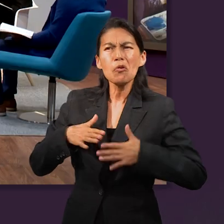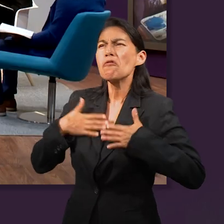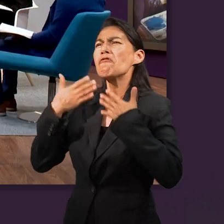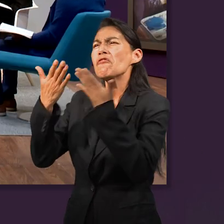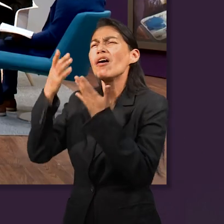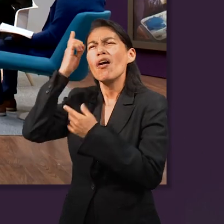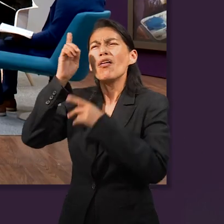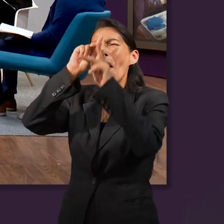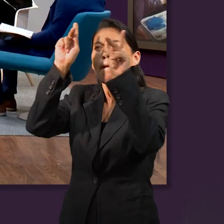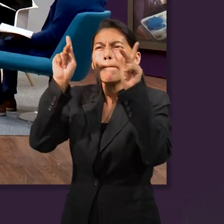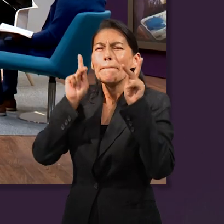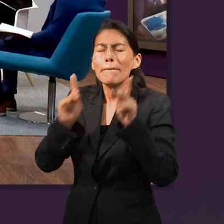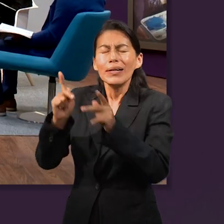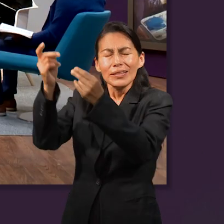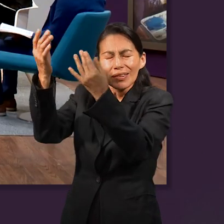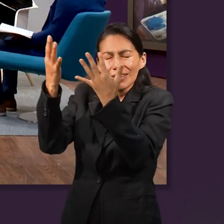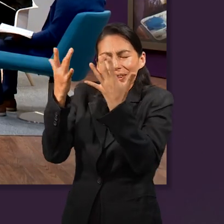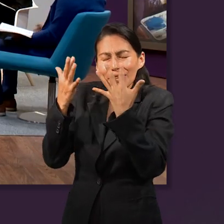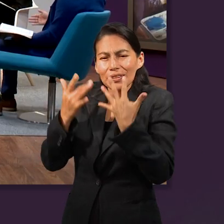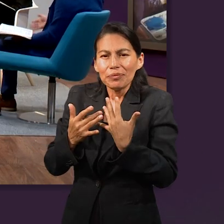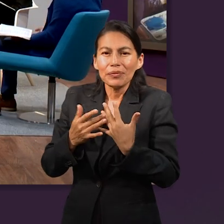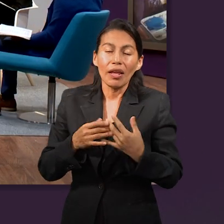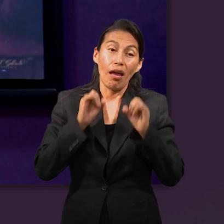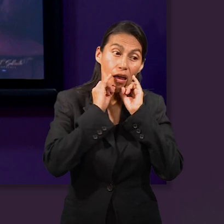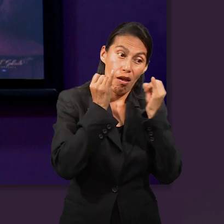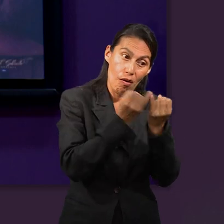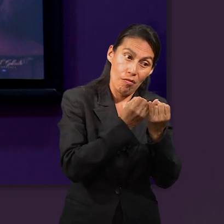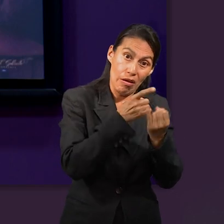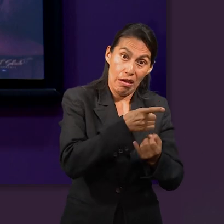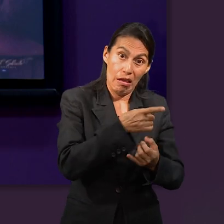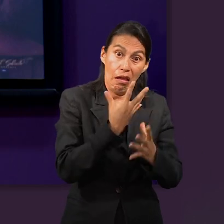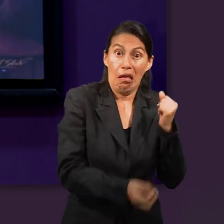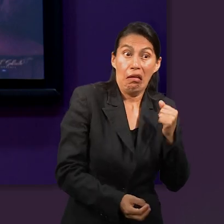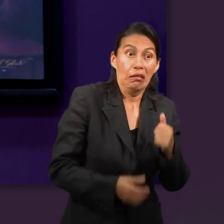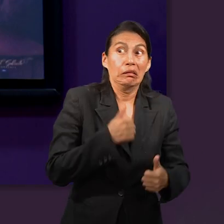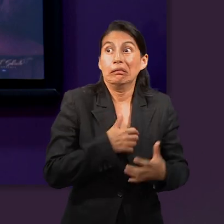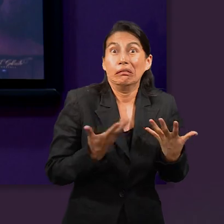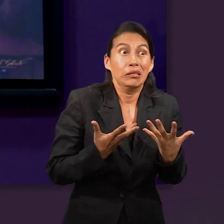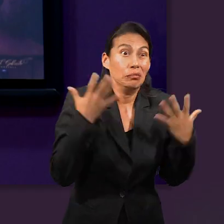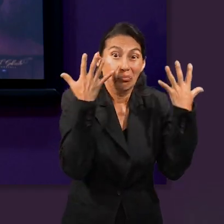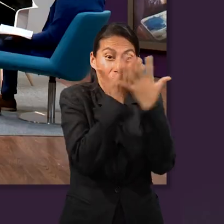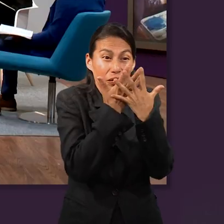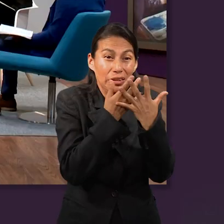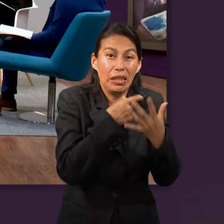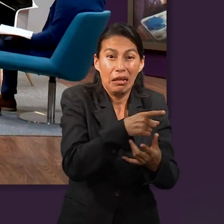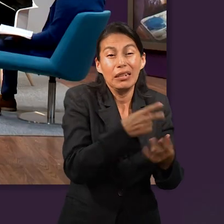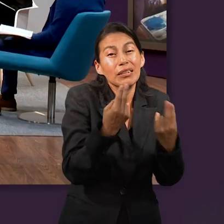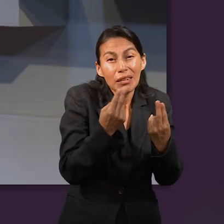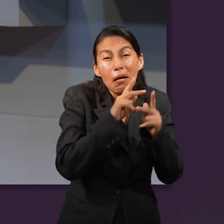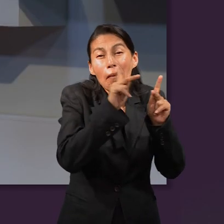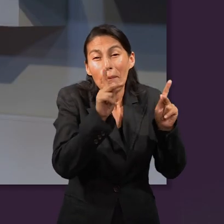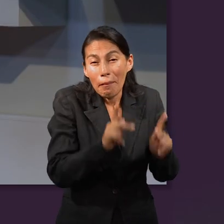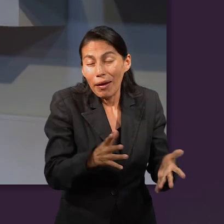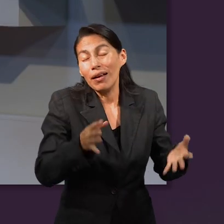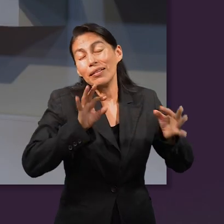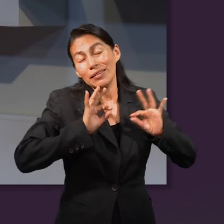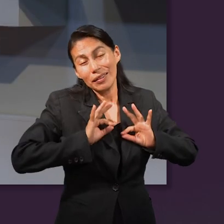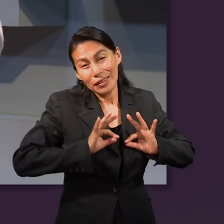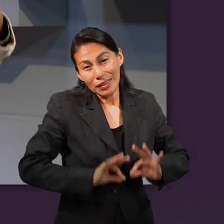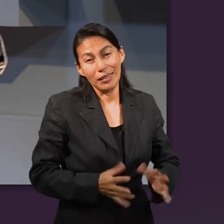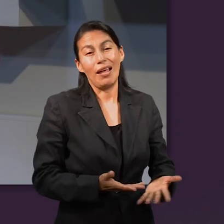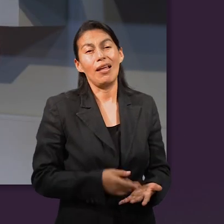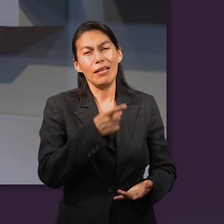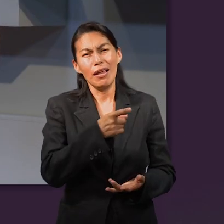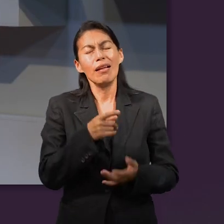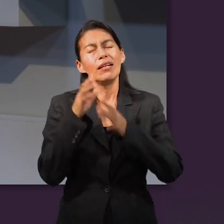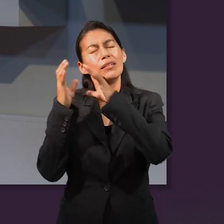que Él nos puede dar paz, porque lo que necesitaba, me imagino, era la paz de Dios, ¿no? Estaba en medio de un conflicto y acababa de